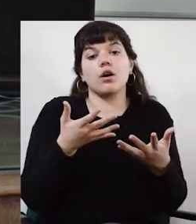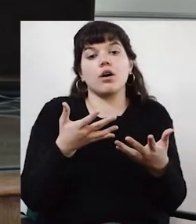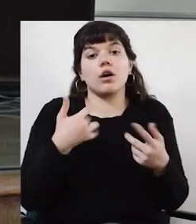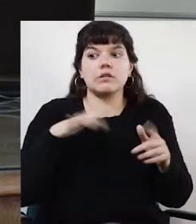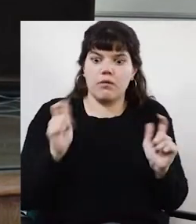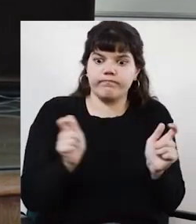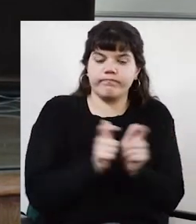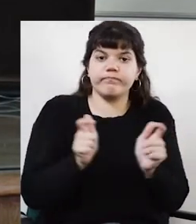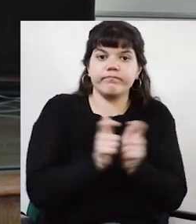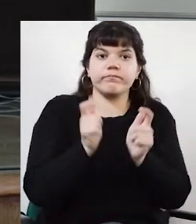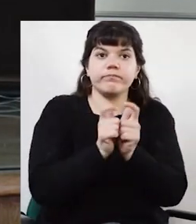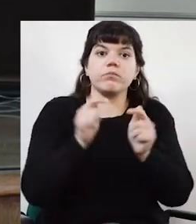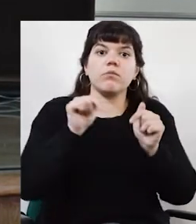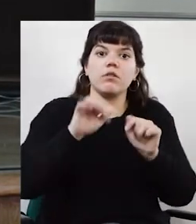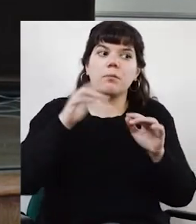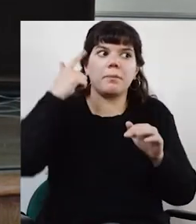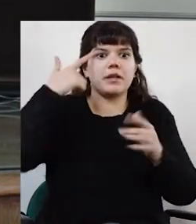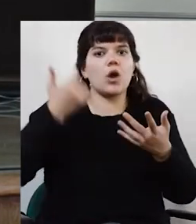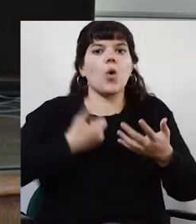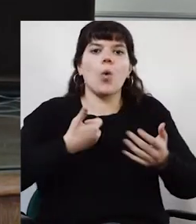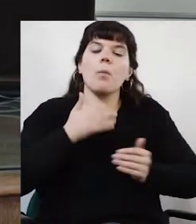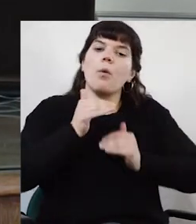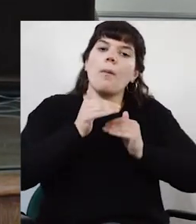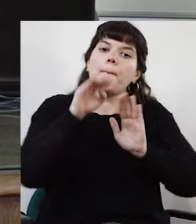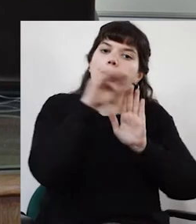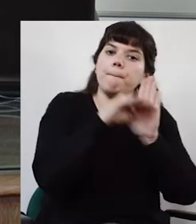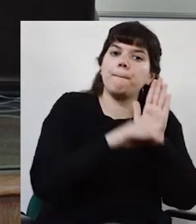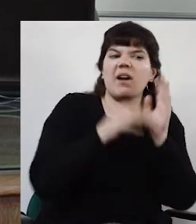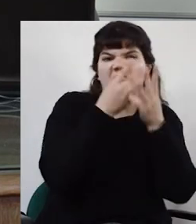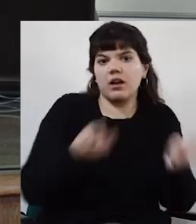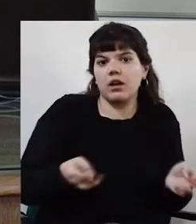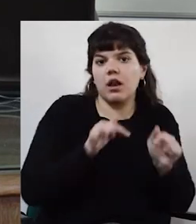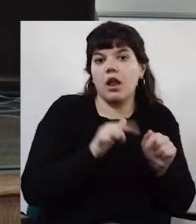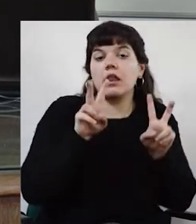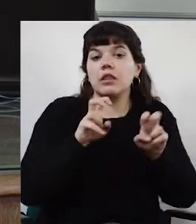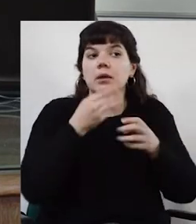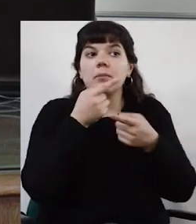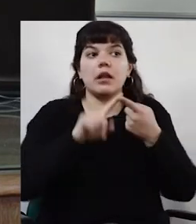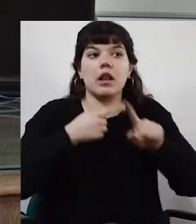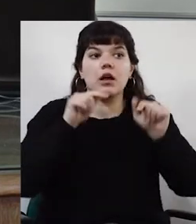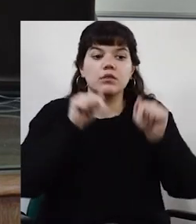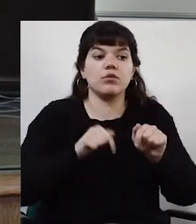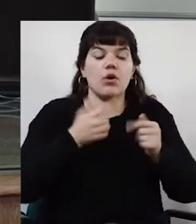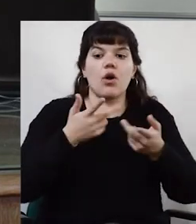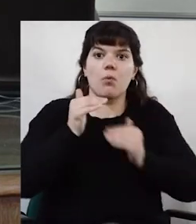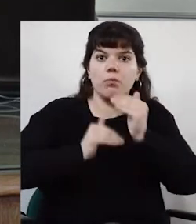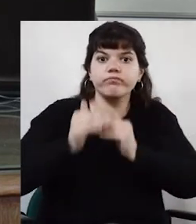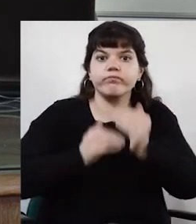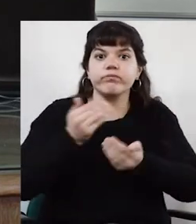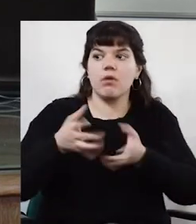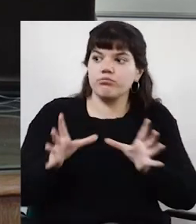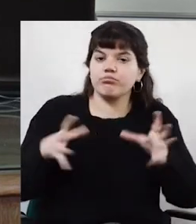reuniéndonos para pensar juntos lineamientos generales en relación a estos procesos colectivos y las